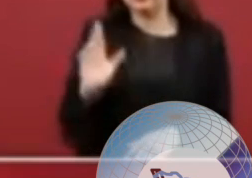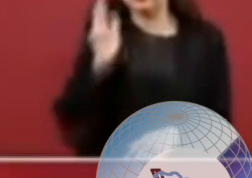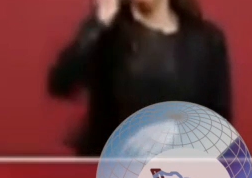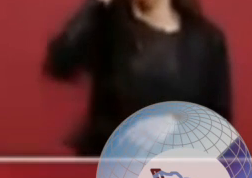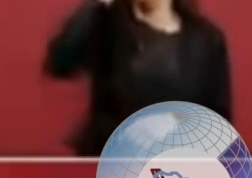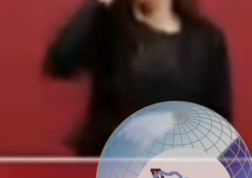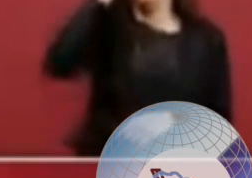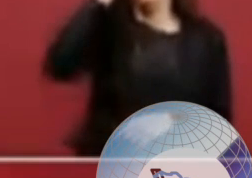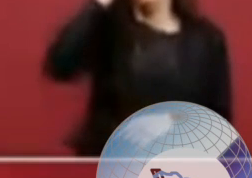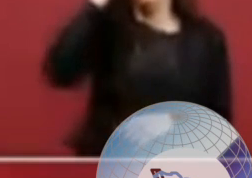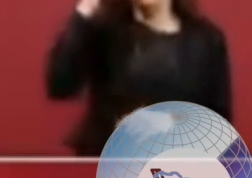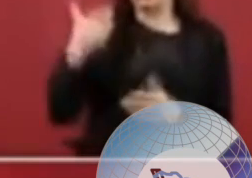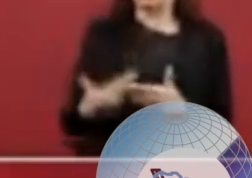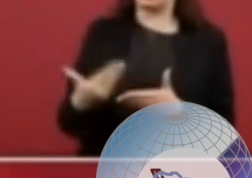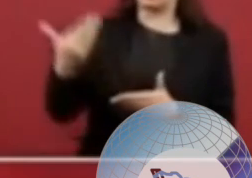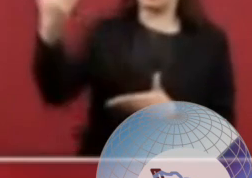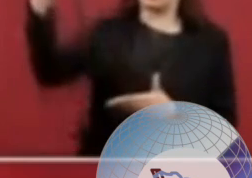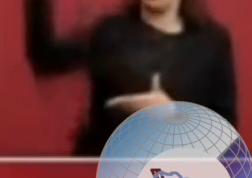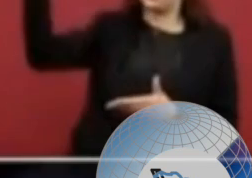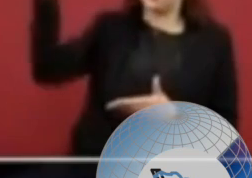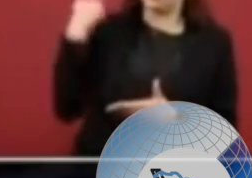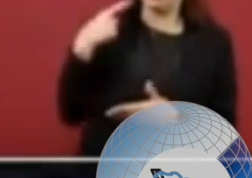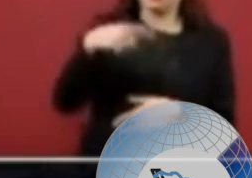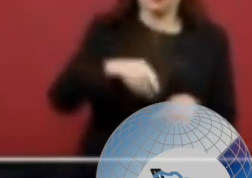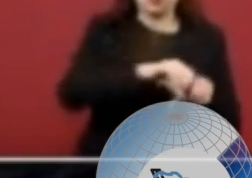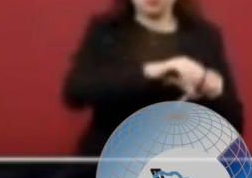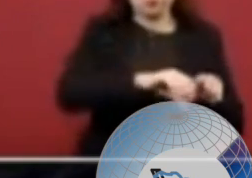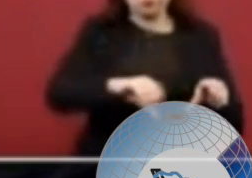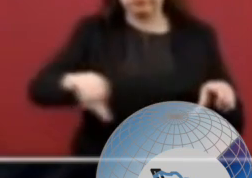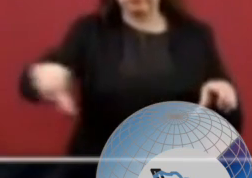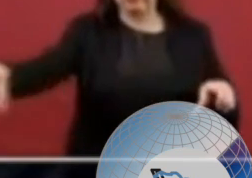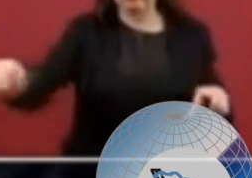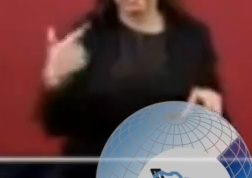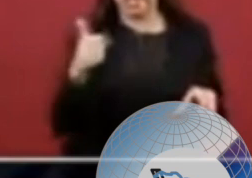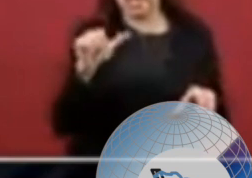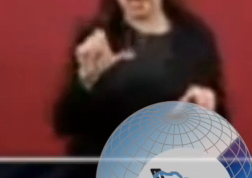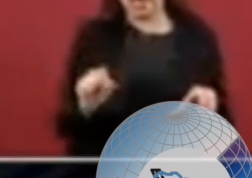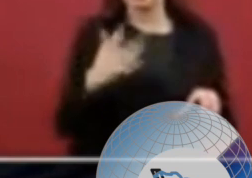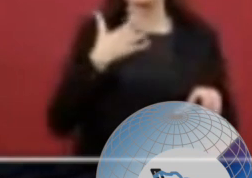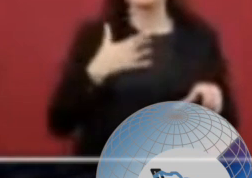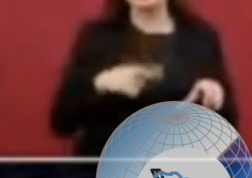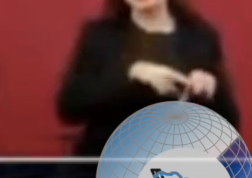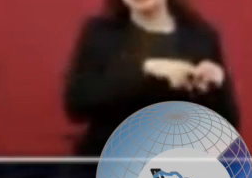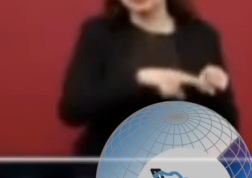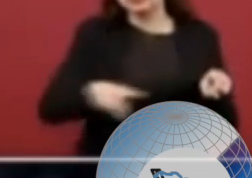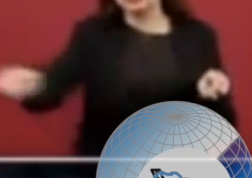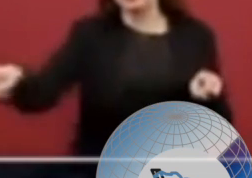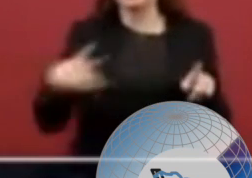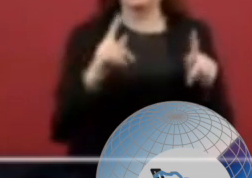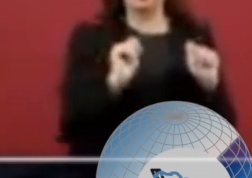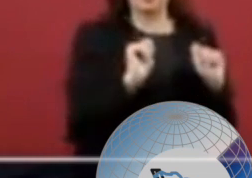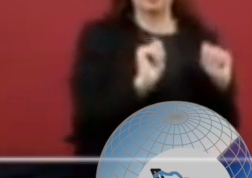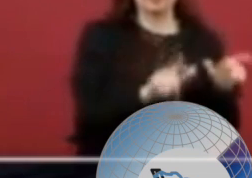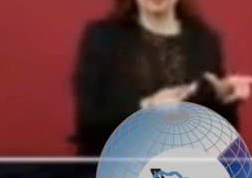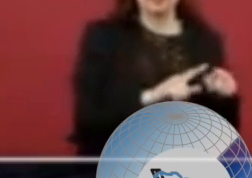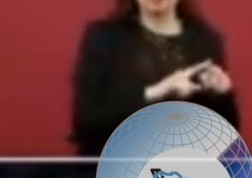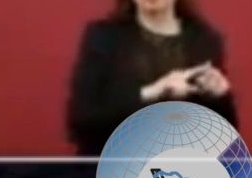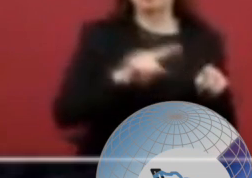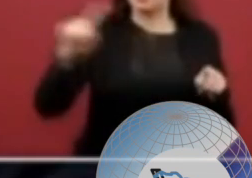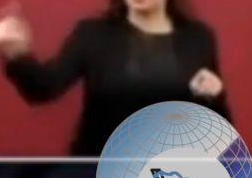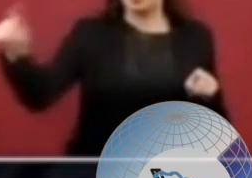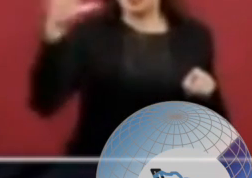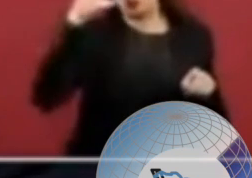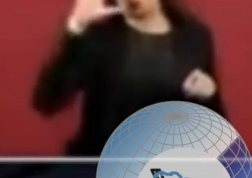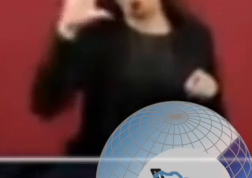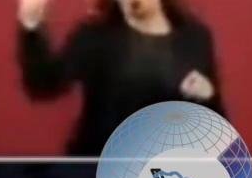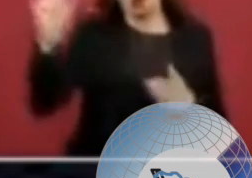se construyó un gasoducto de Tlaxcala a Morelos,